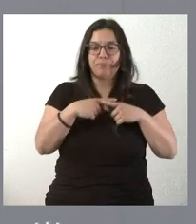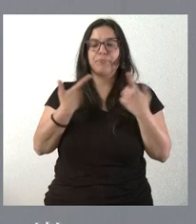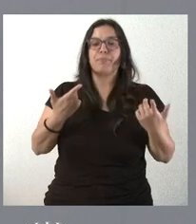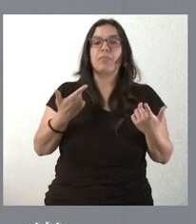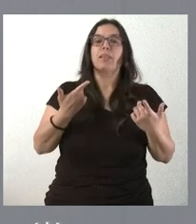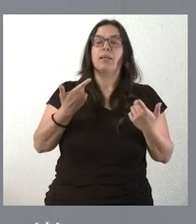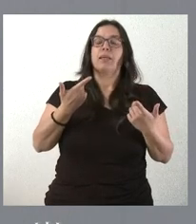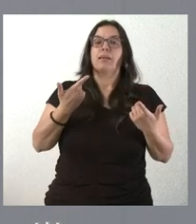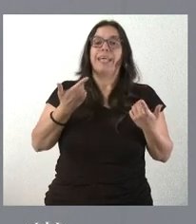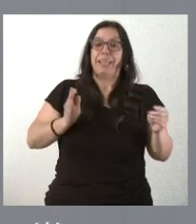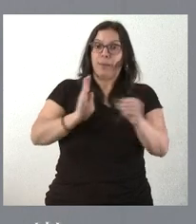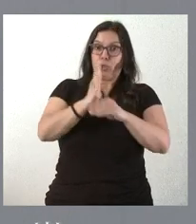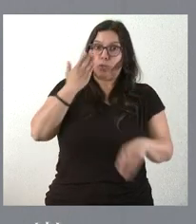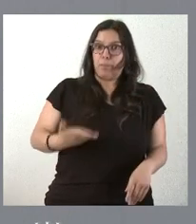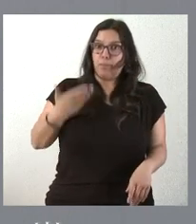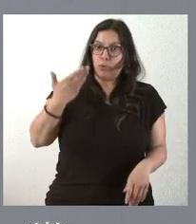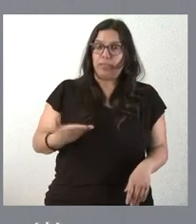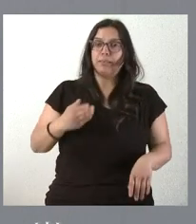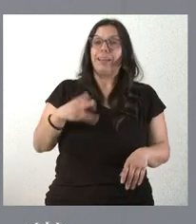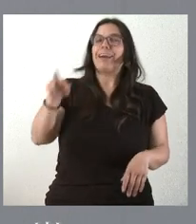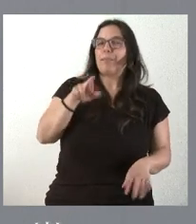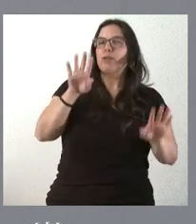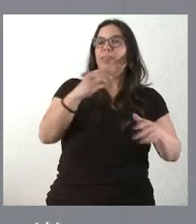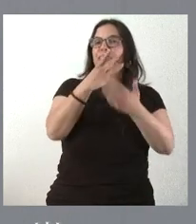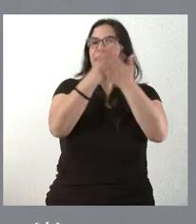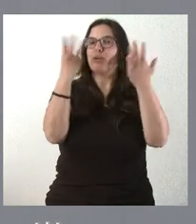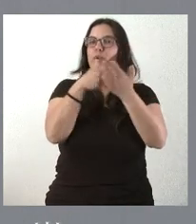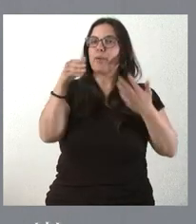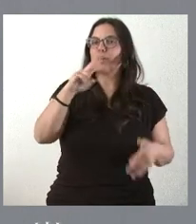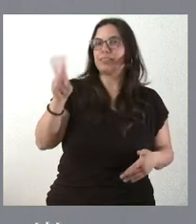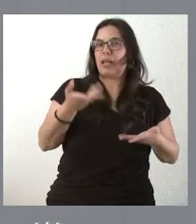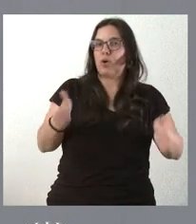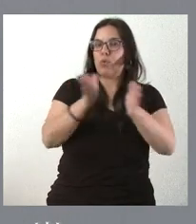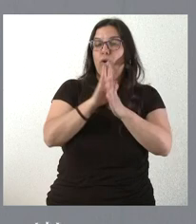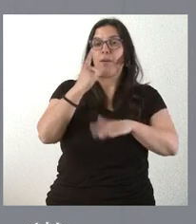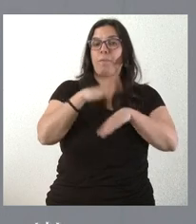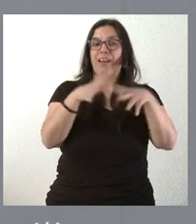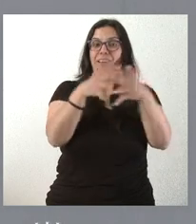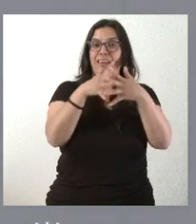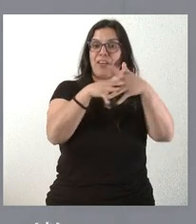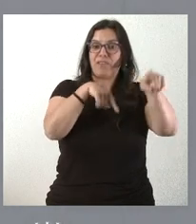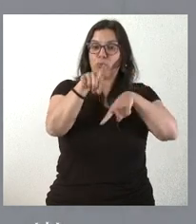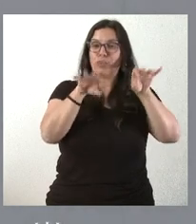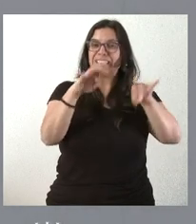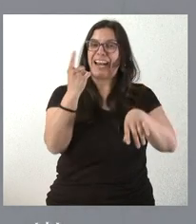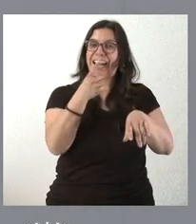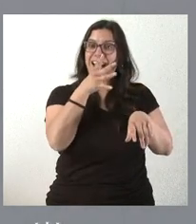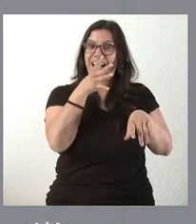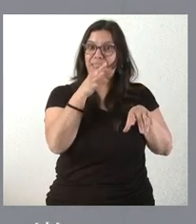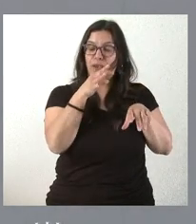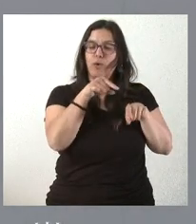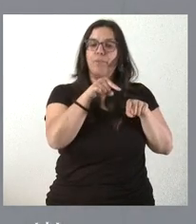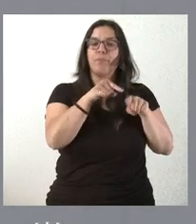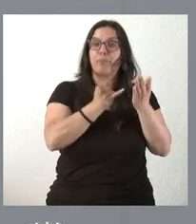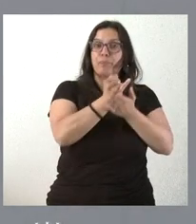inversión, repito, 18 millones de euros, fundamentalmente en infraestructuras de regadío, pues hay que